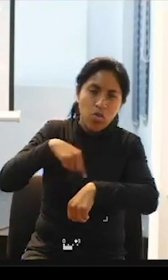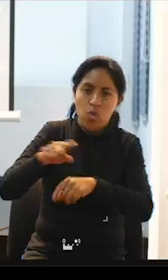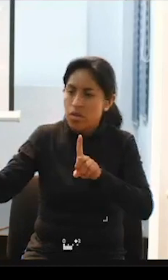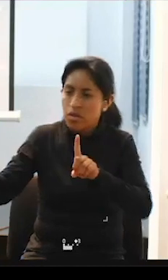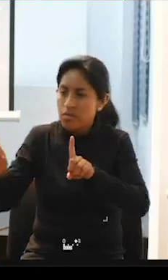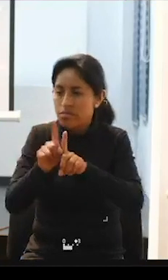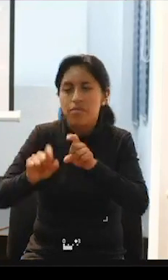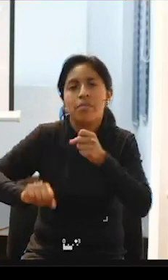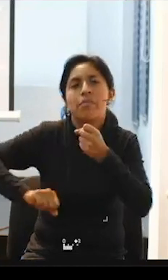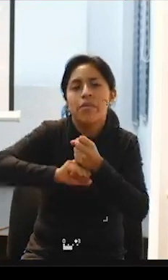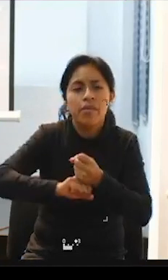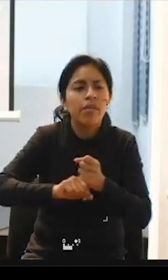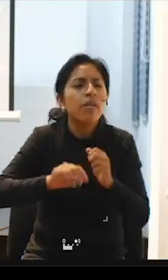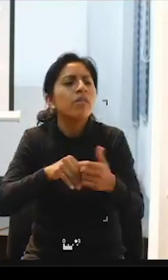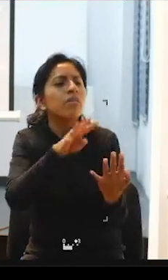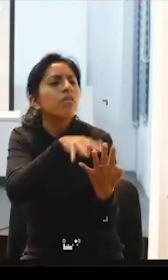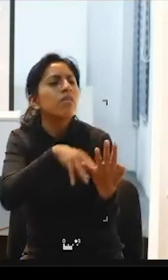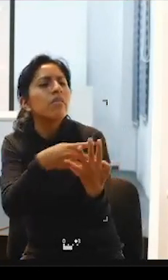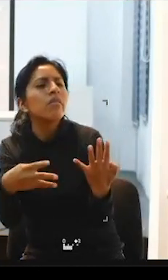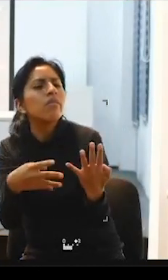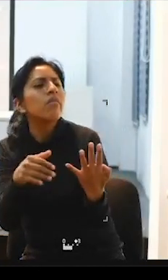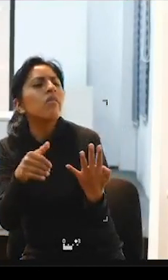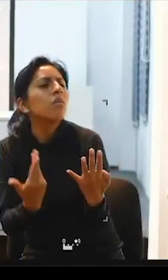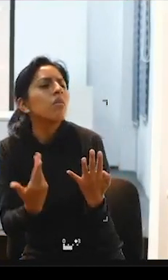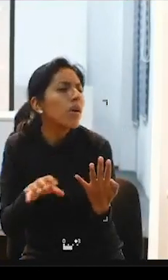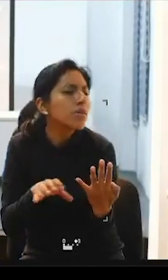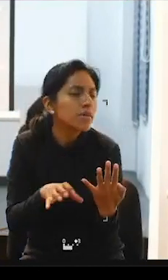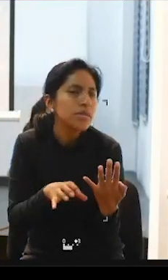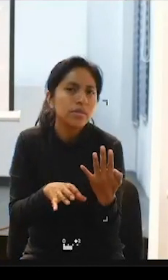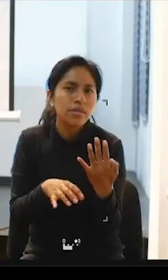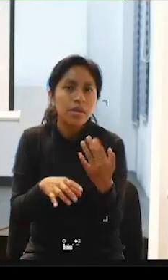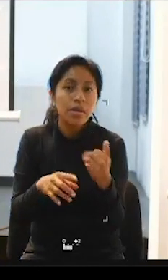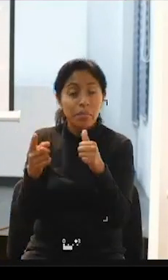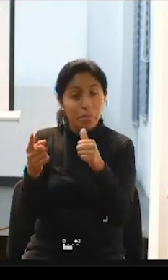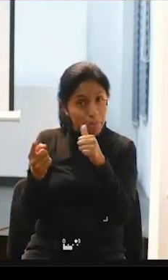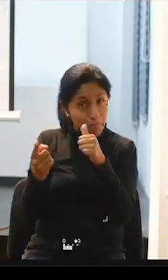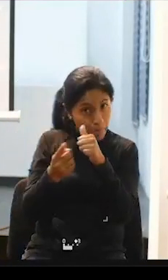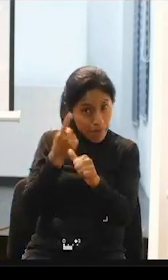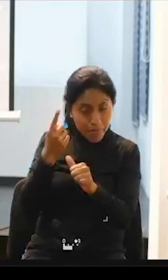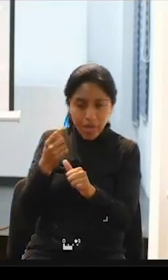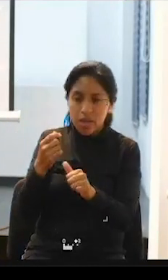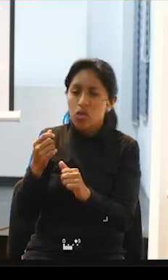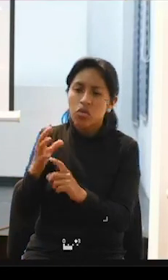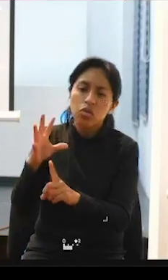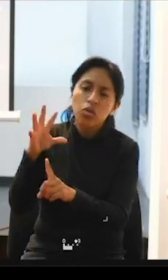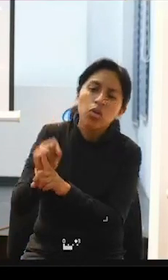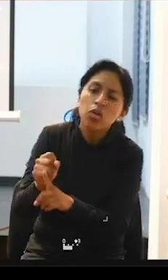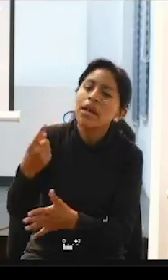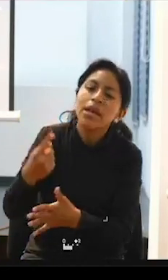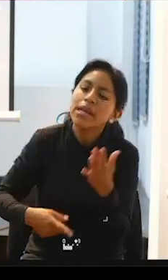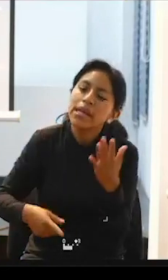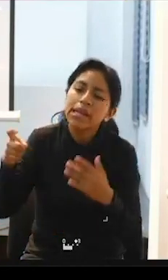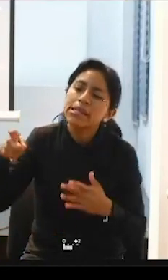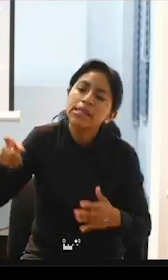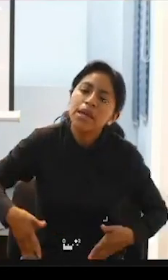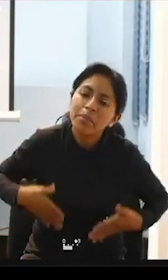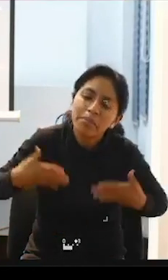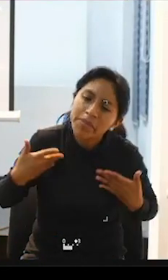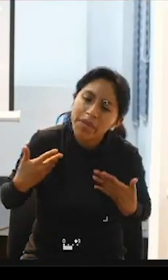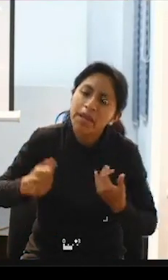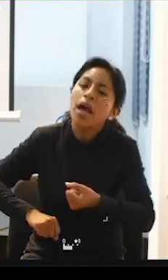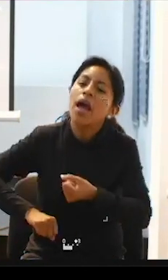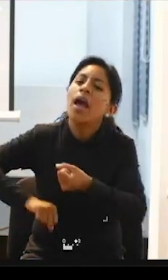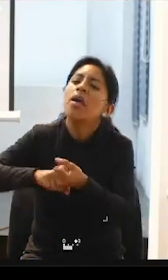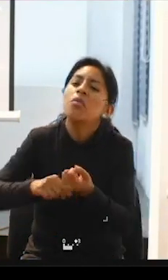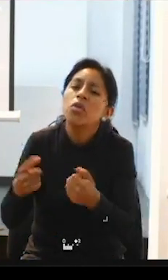con el usuario entonces es todo un sistema desde identificar en qué actividades de la vida diaria necesitas